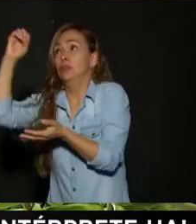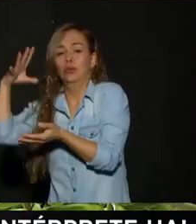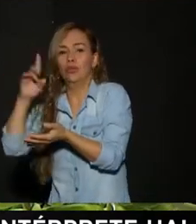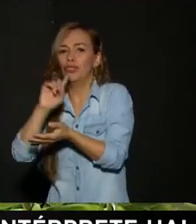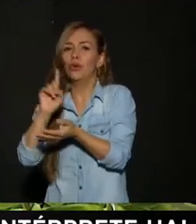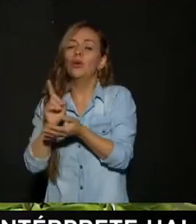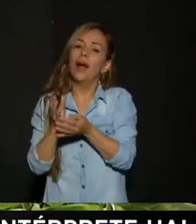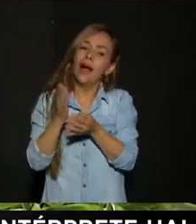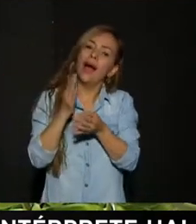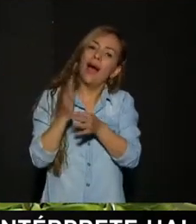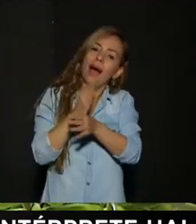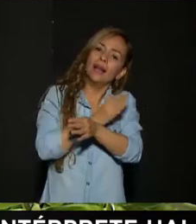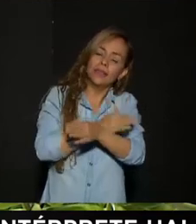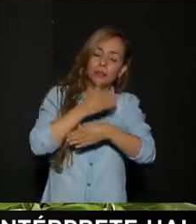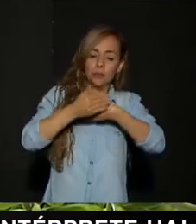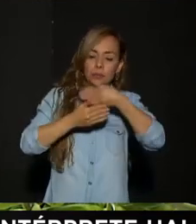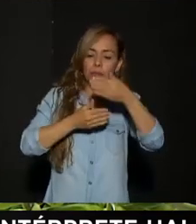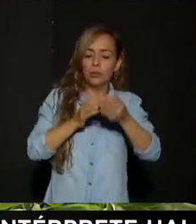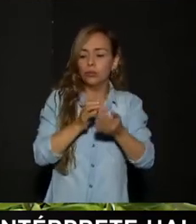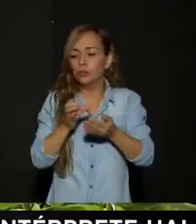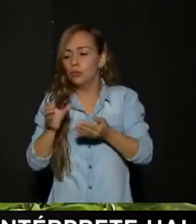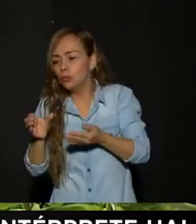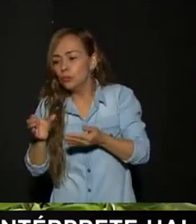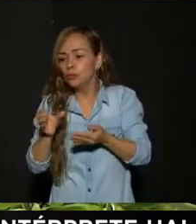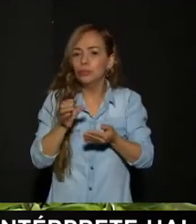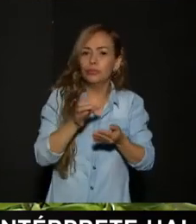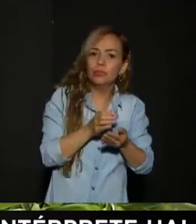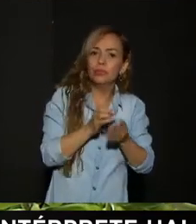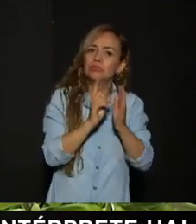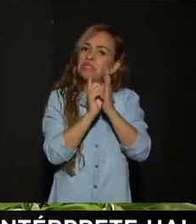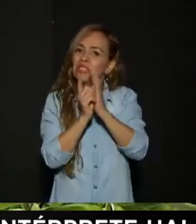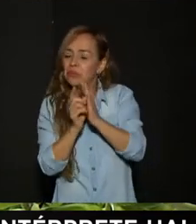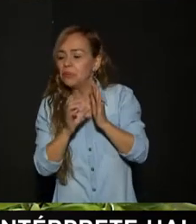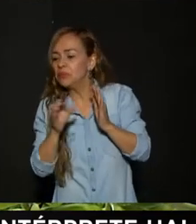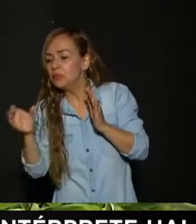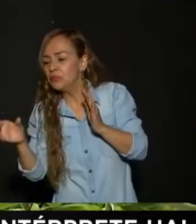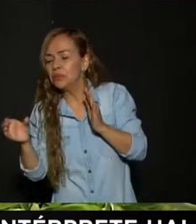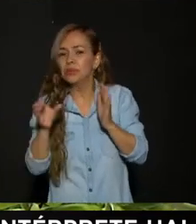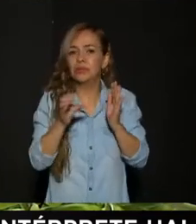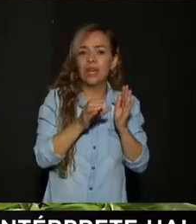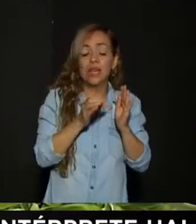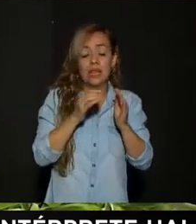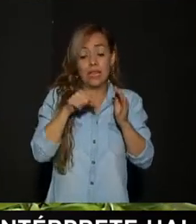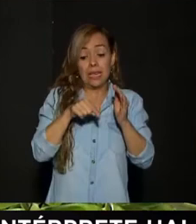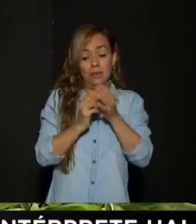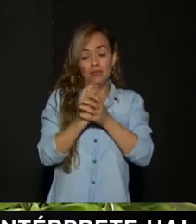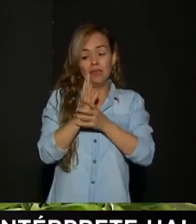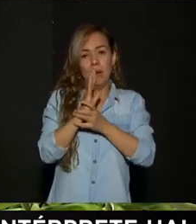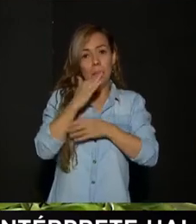dando Como unos bañitos solares Unos minuticos En el día Y así sucesivamente Hasta que ella Se vaya acostumbrando